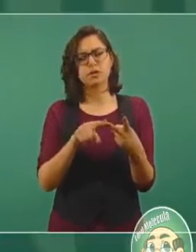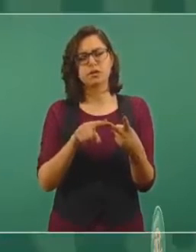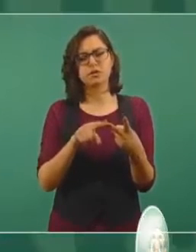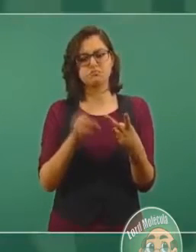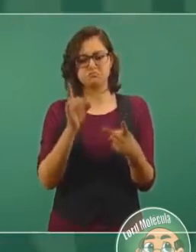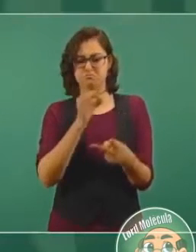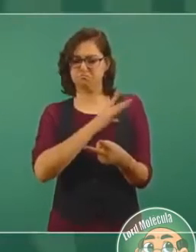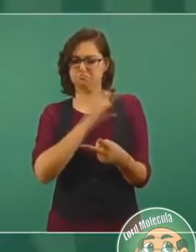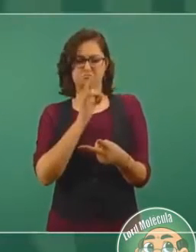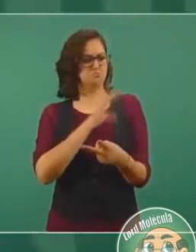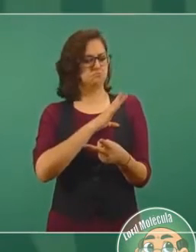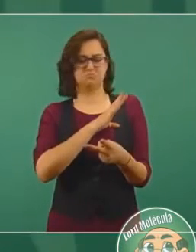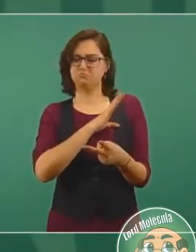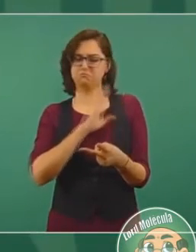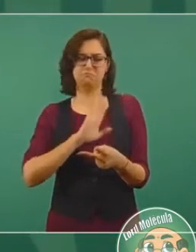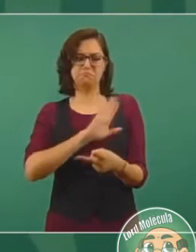de temores,